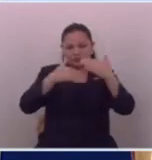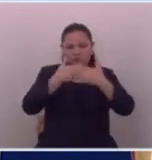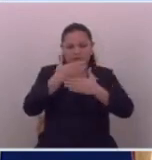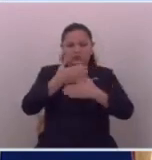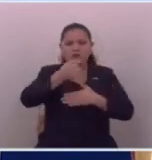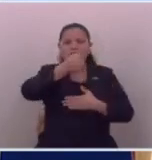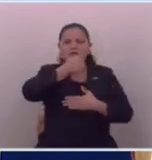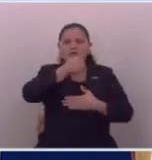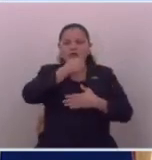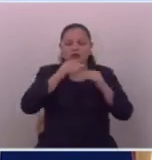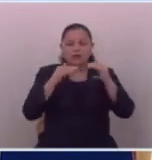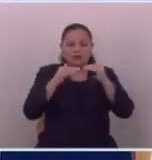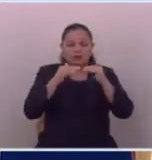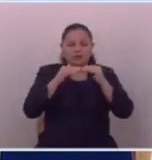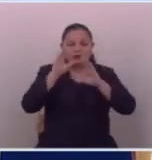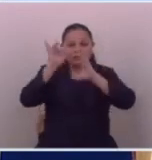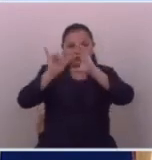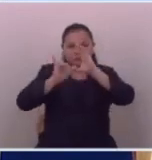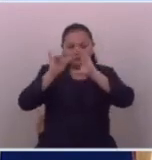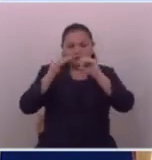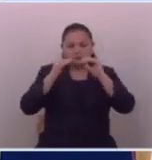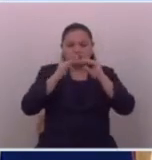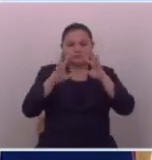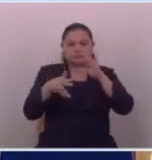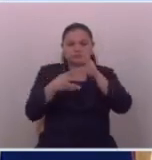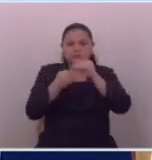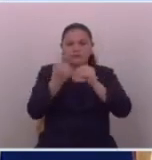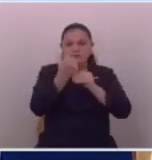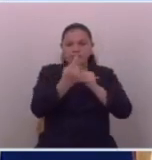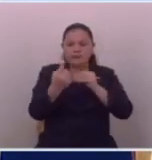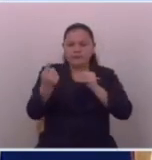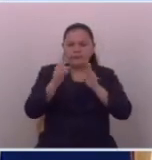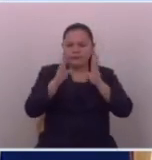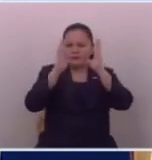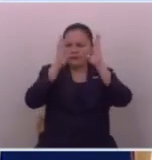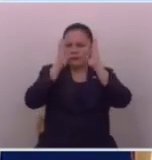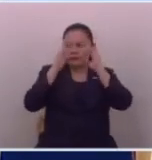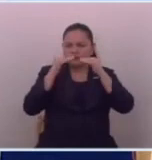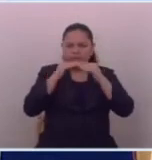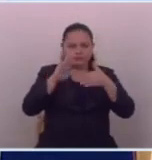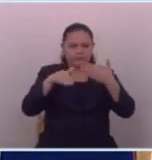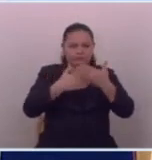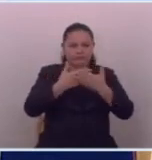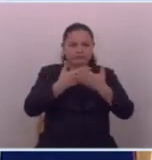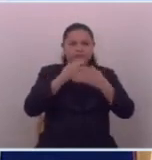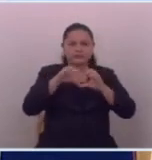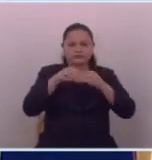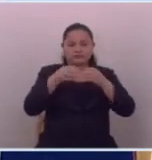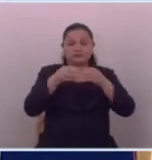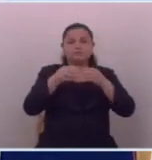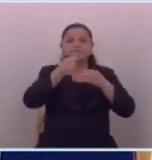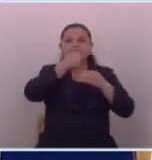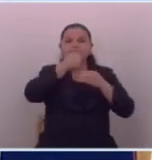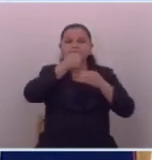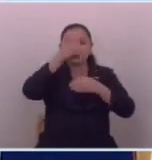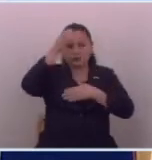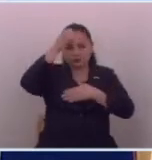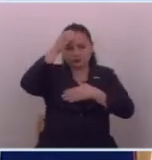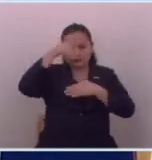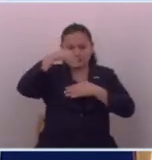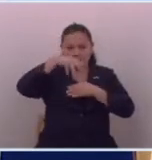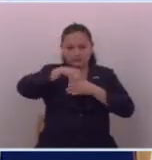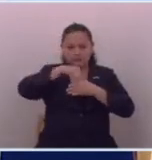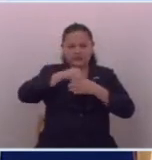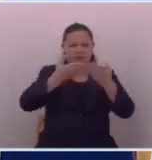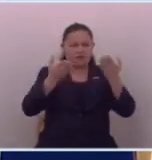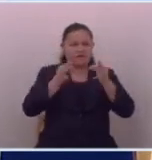los periodistas como los youtubers y además personas que se dedican a generar contenido informativo puedan